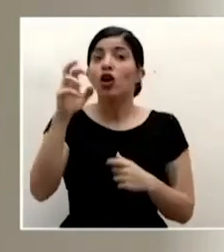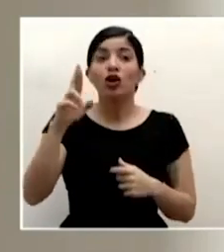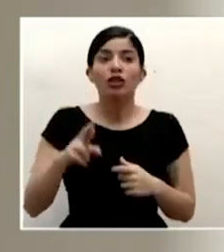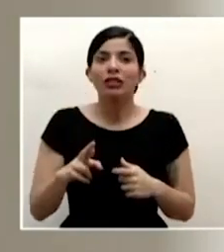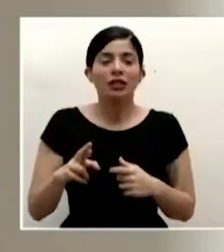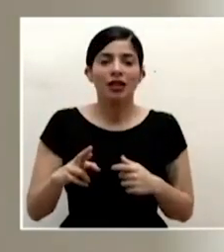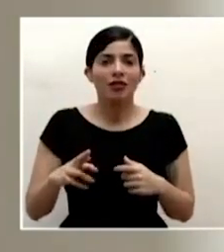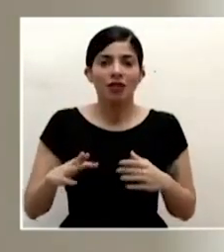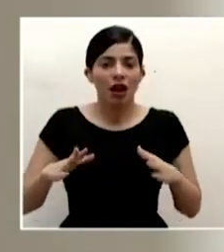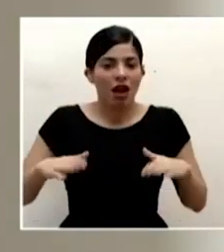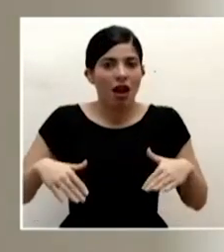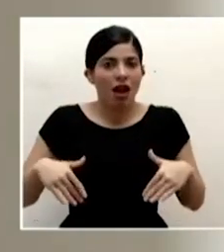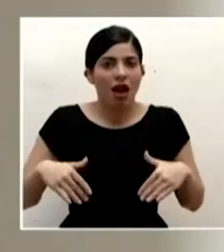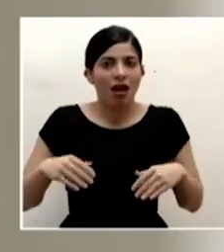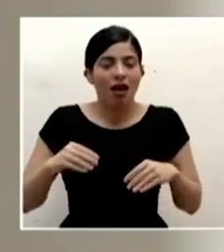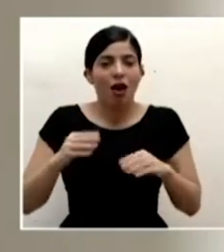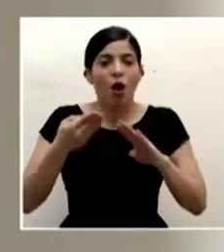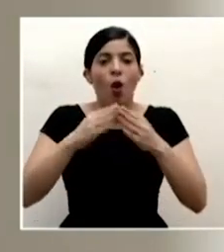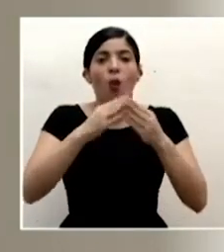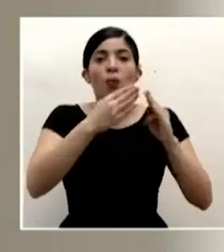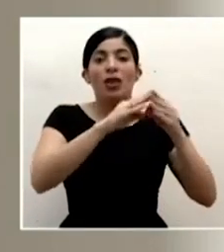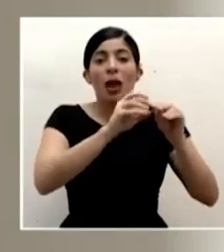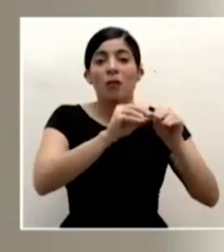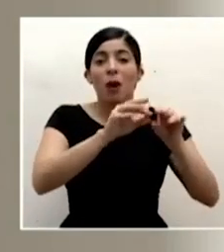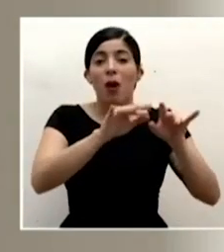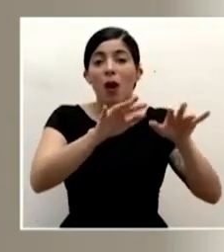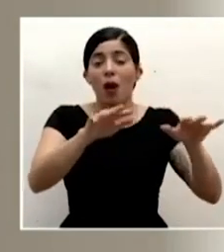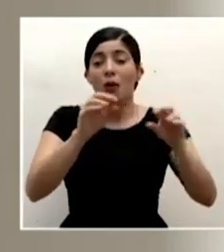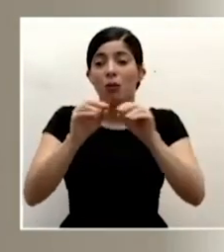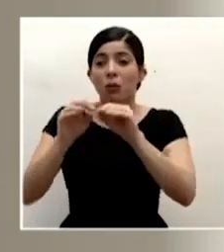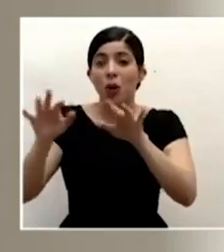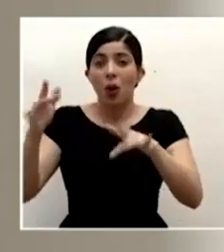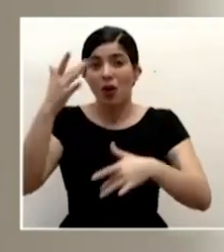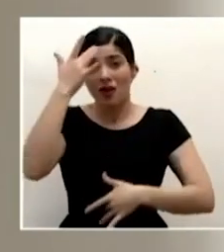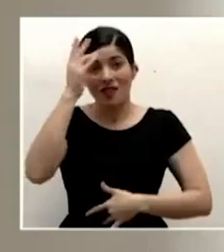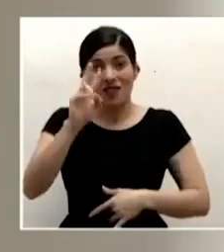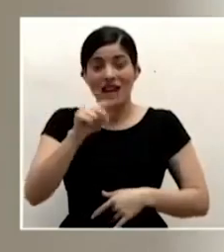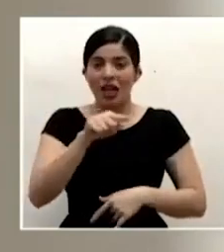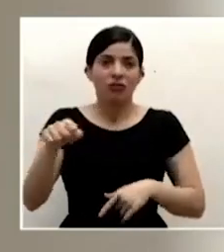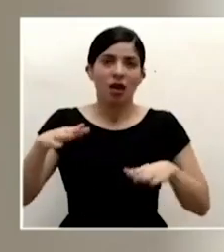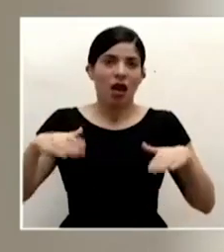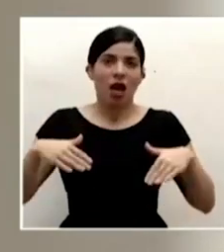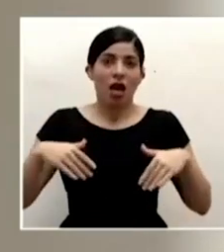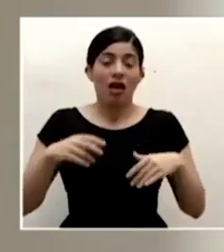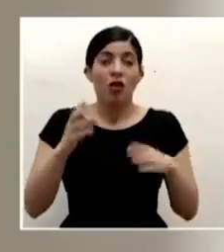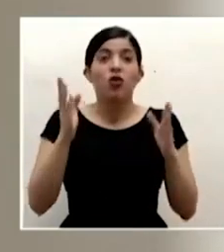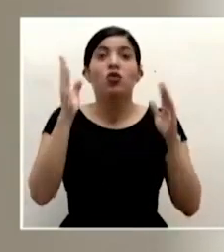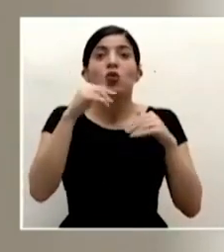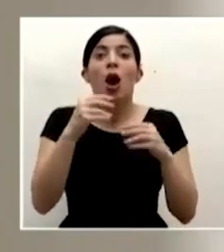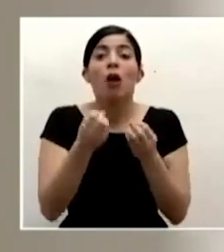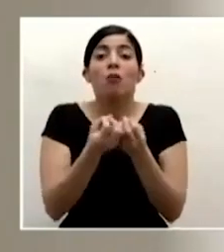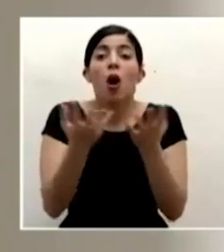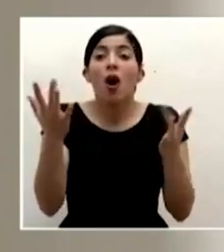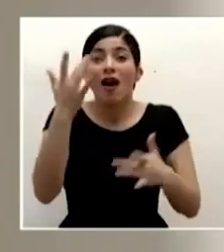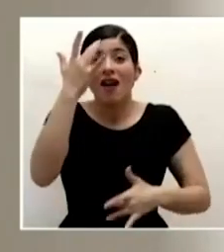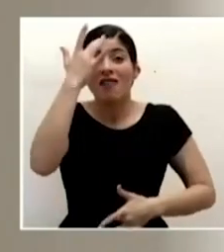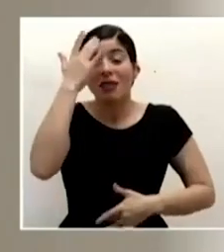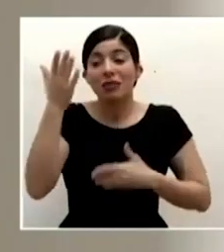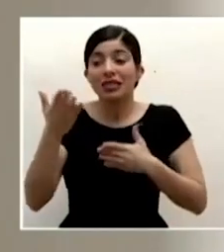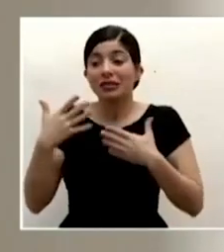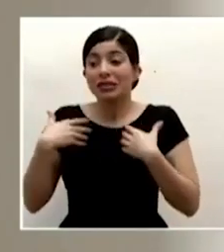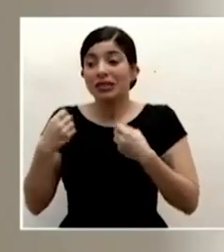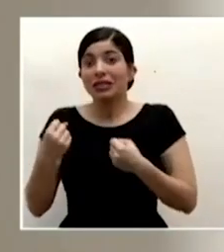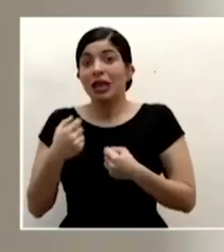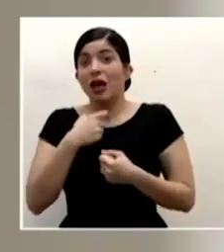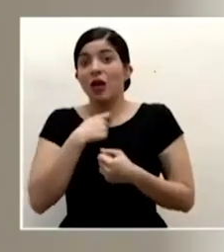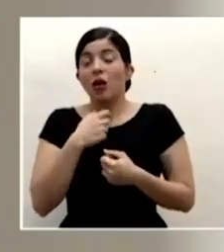transmisión comunitaria no ha habido transmisión de tal forma que nos desborde los servicios de salud hemos tenido si en algún momento 15 personas internadas en